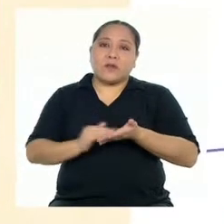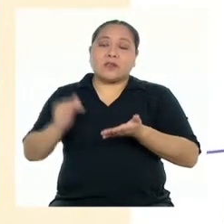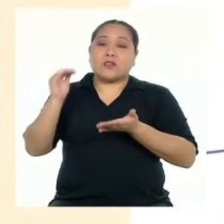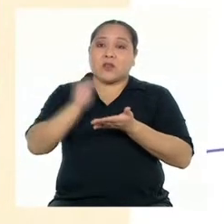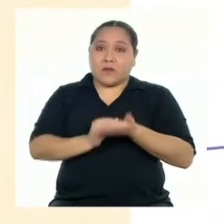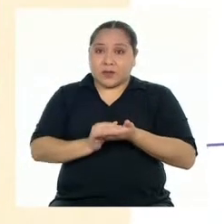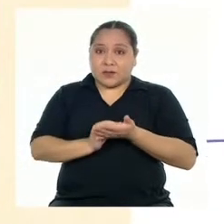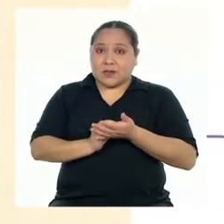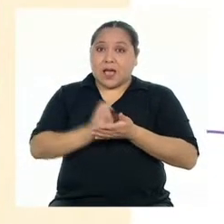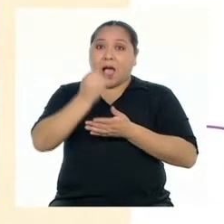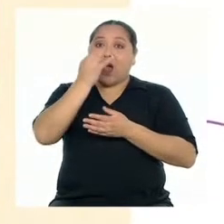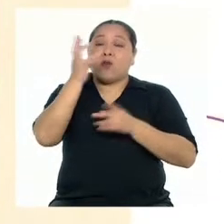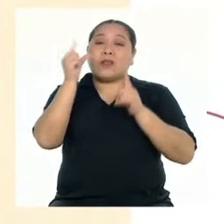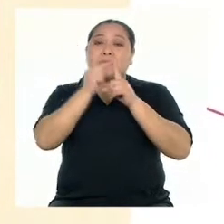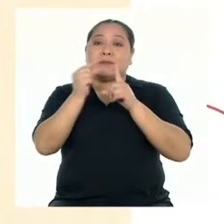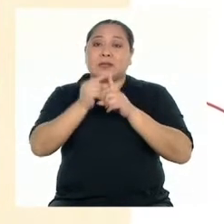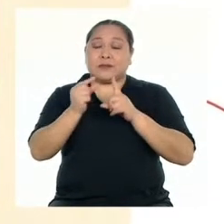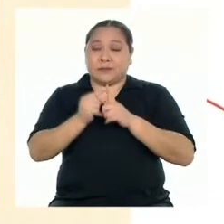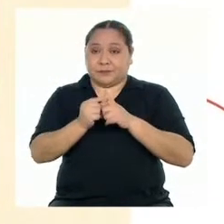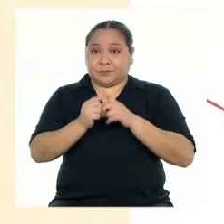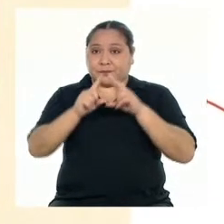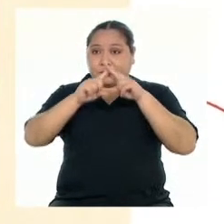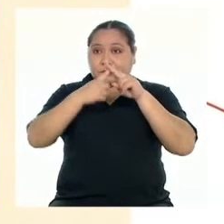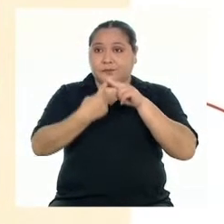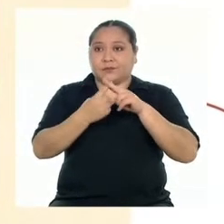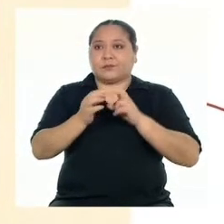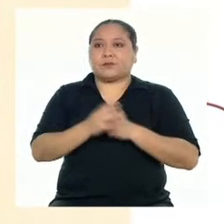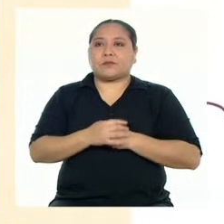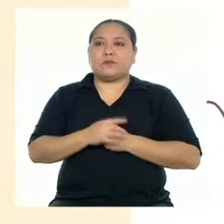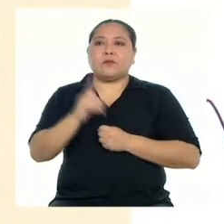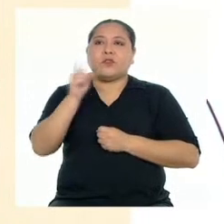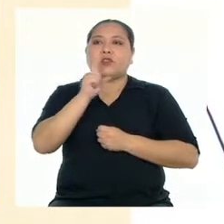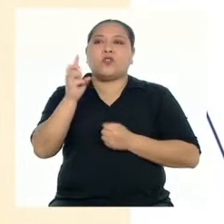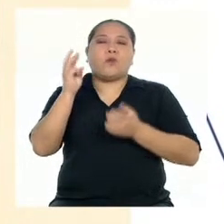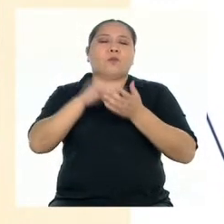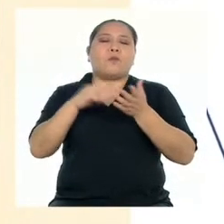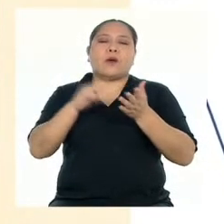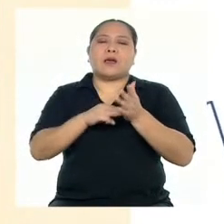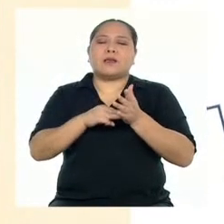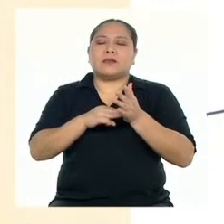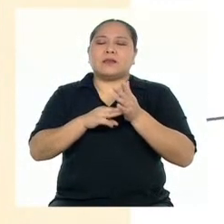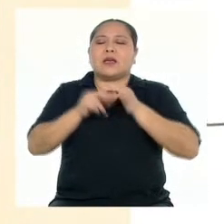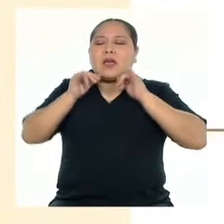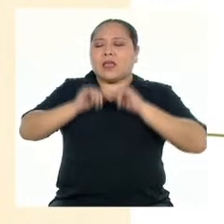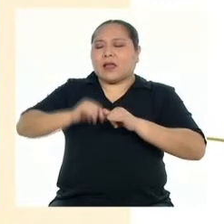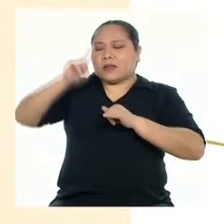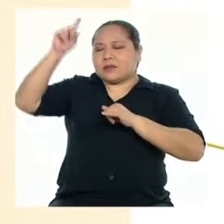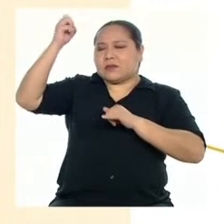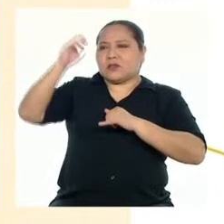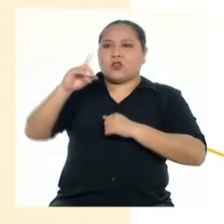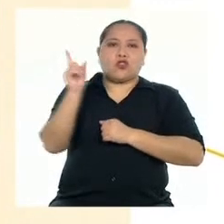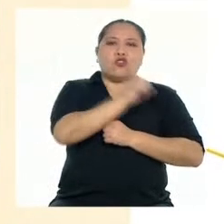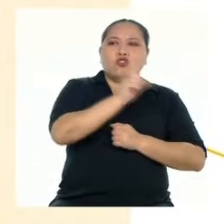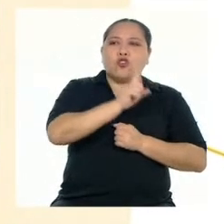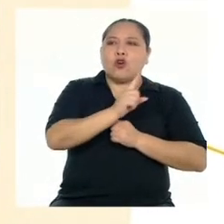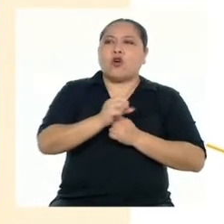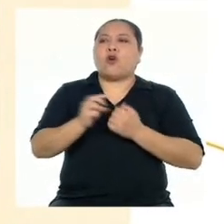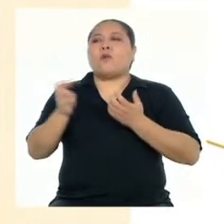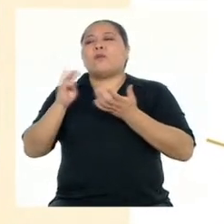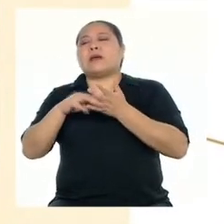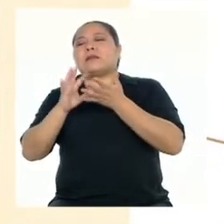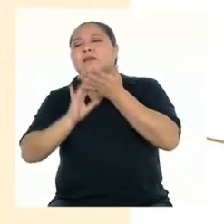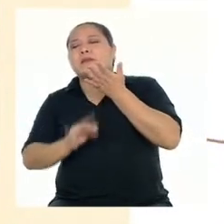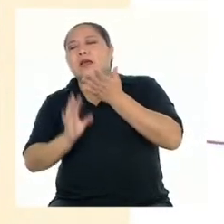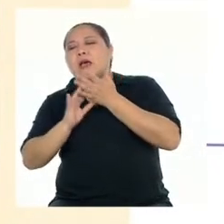comienzo de una serie de oraciones o versos. No más inercia bajo el sol. No más sangre anonadada.